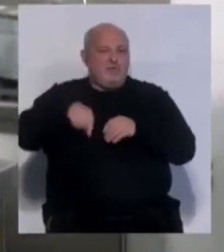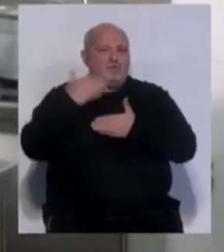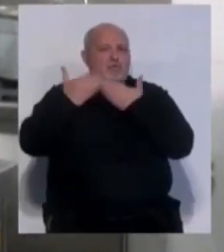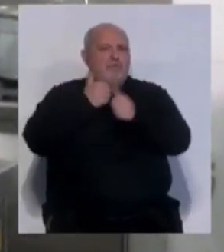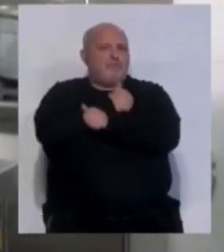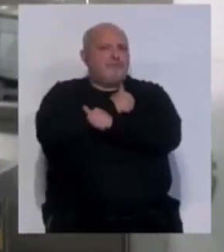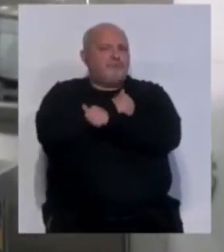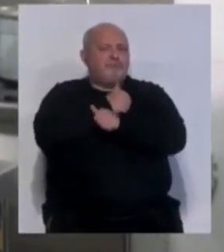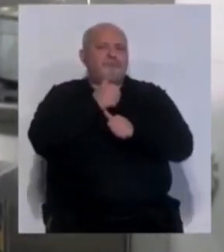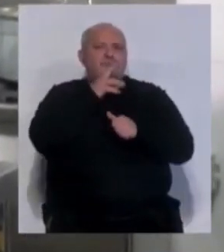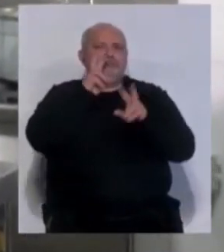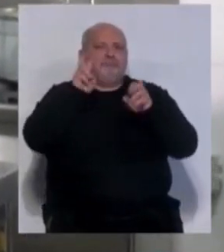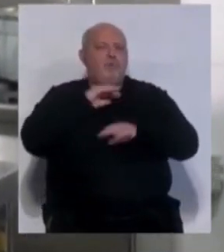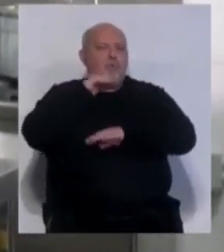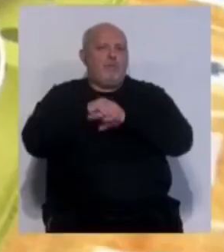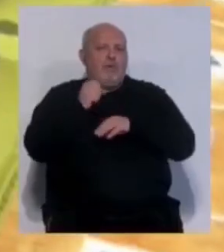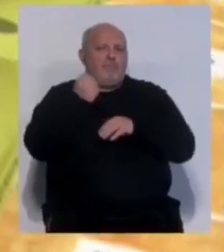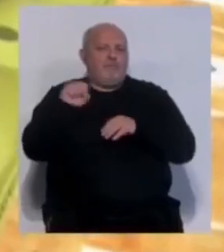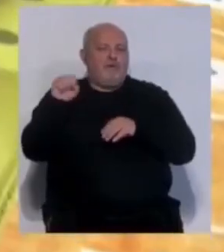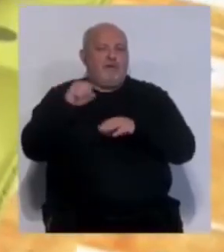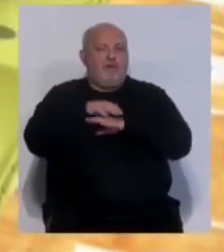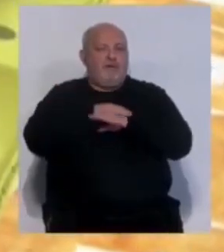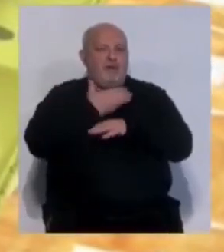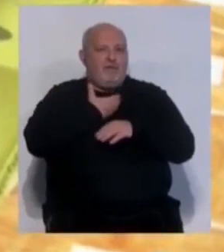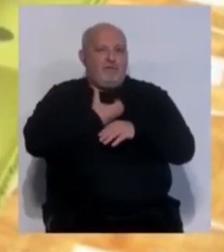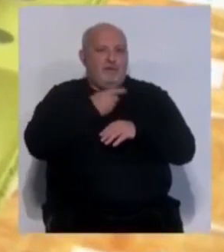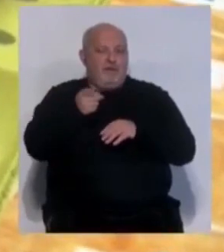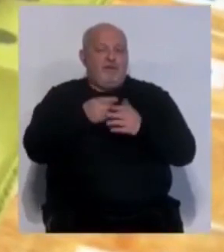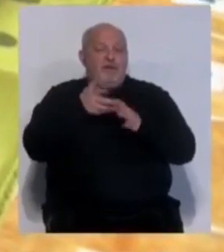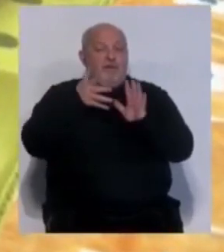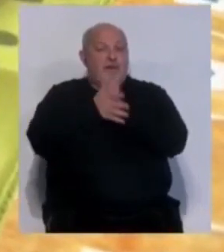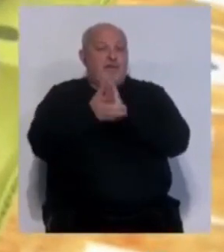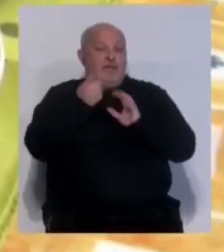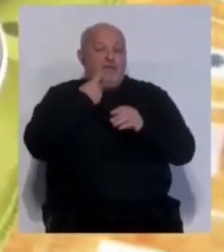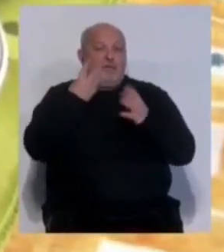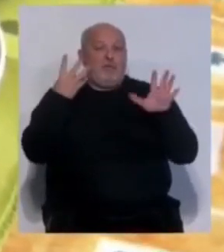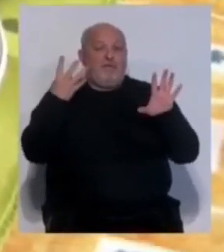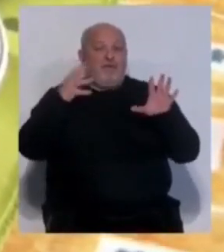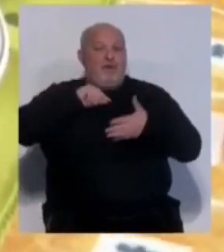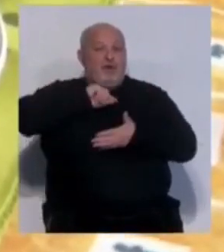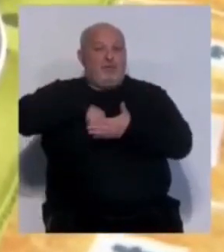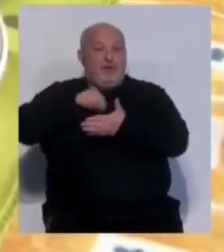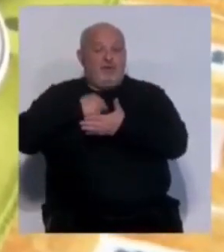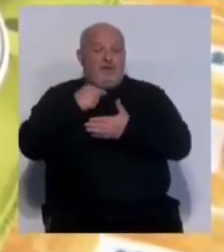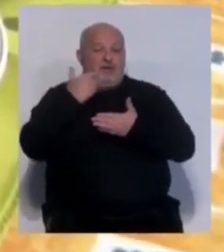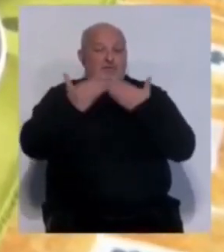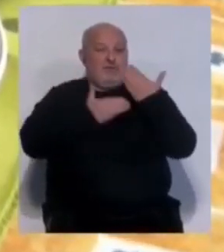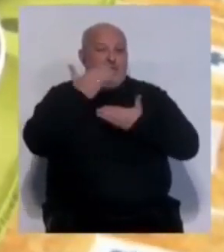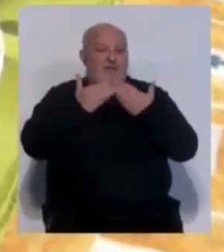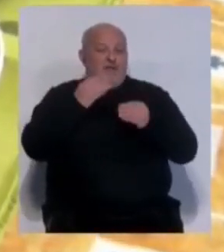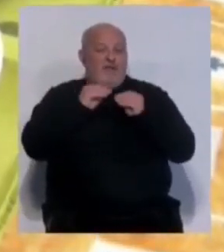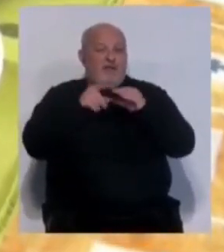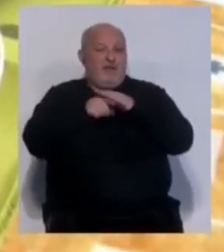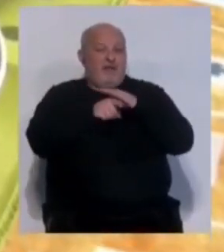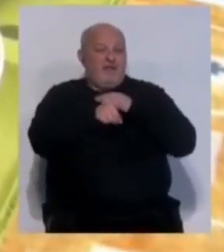subvención municipal en la que hablan de incumplimiento por parte de la Administración Municipal. Según explican, de los nueve convenios de canalización de subvención directa que se